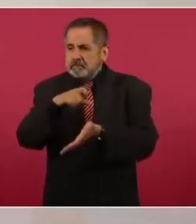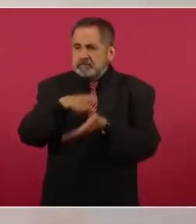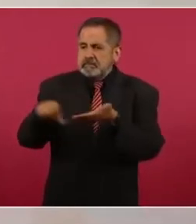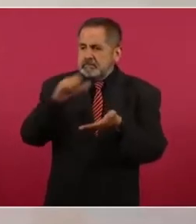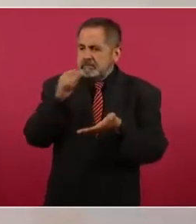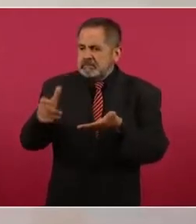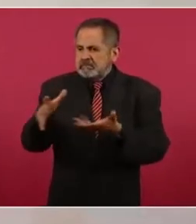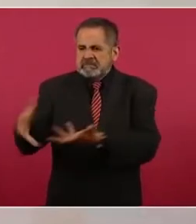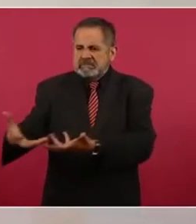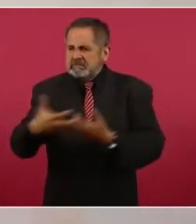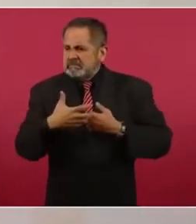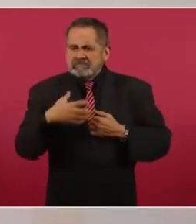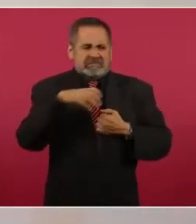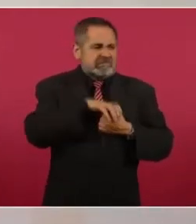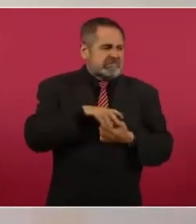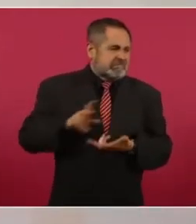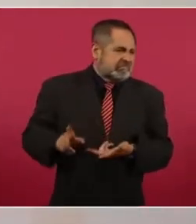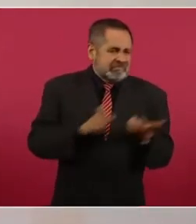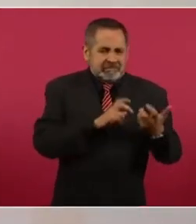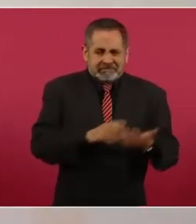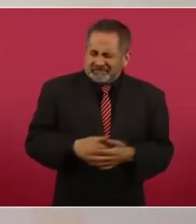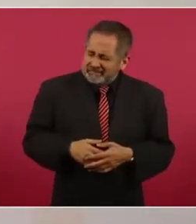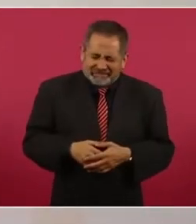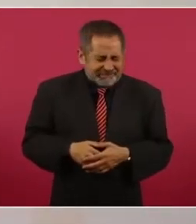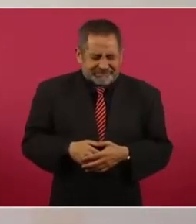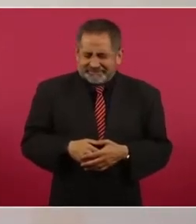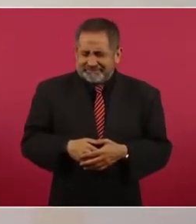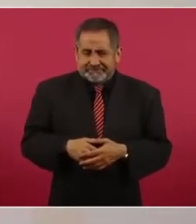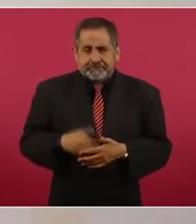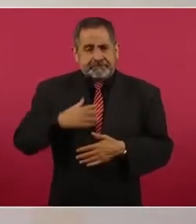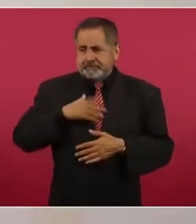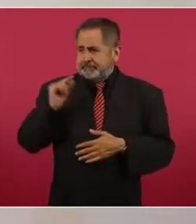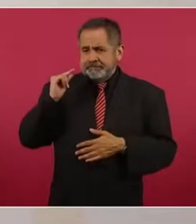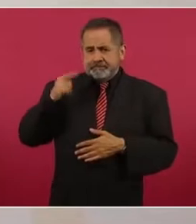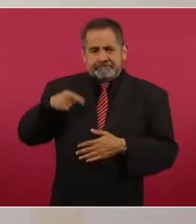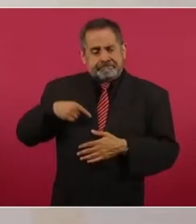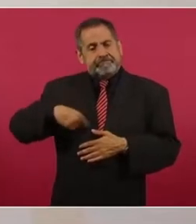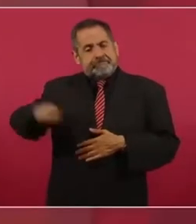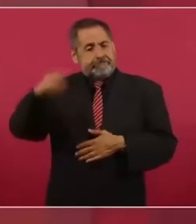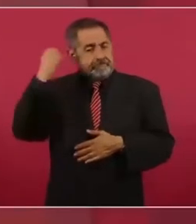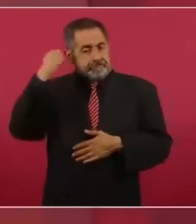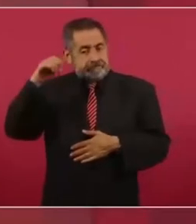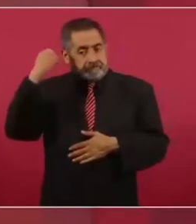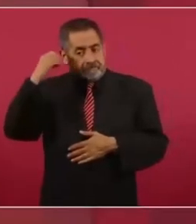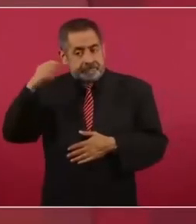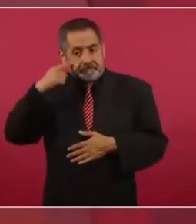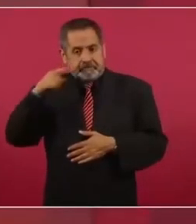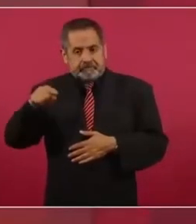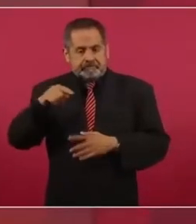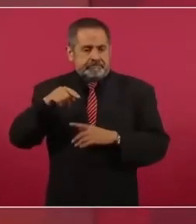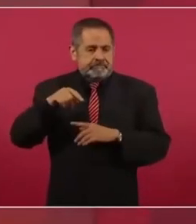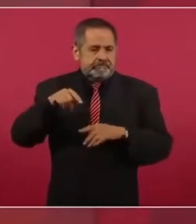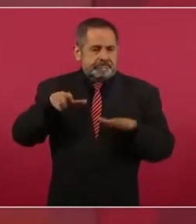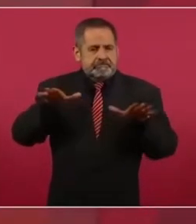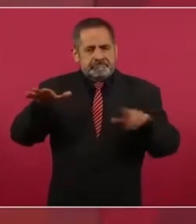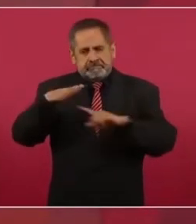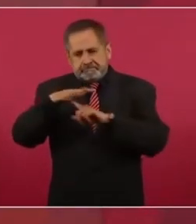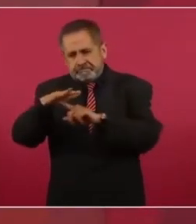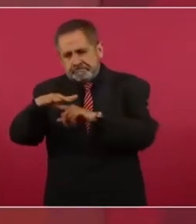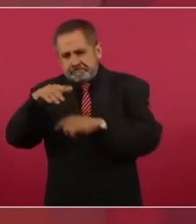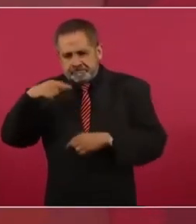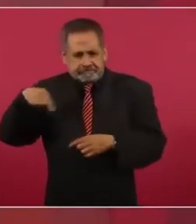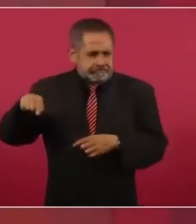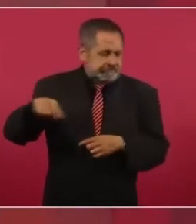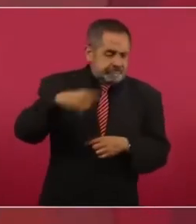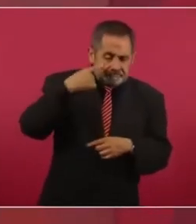Acabo de ir a Oaxaca y sobrevolamos en la